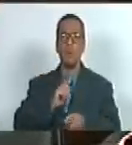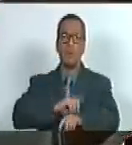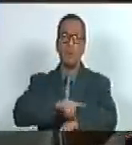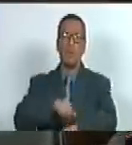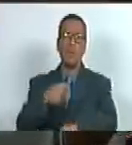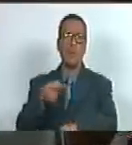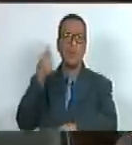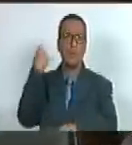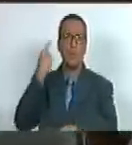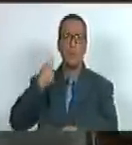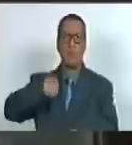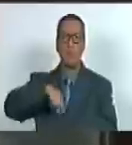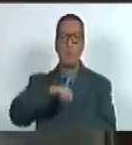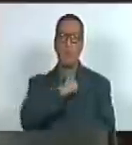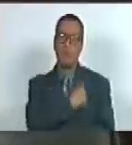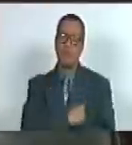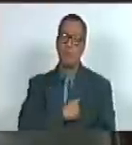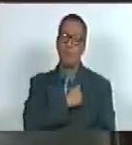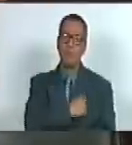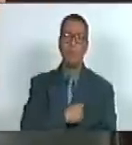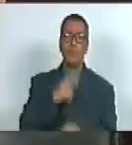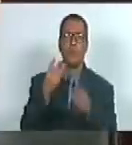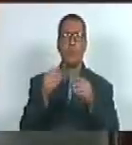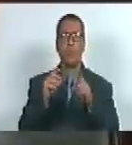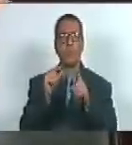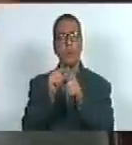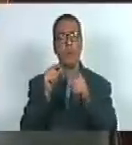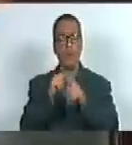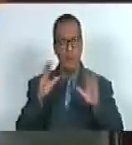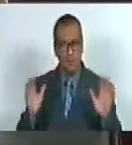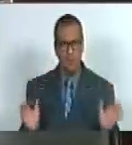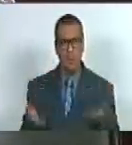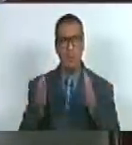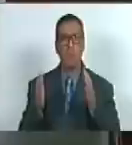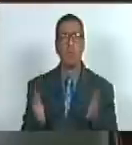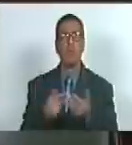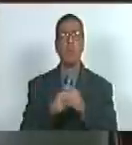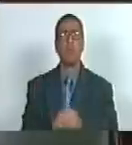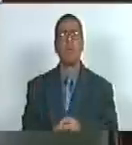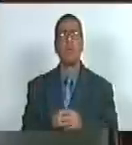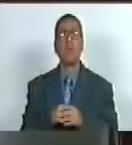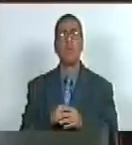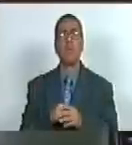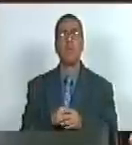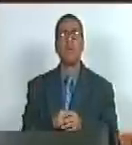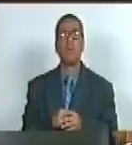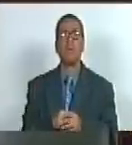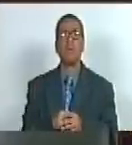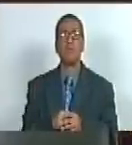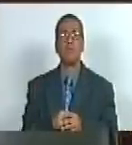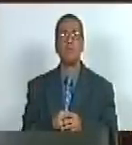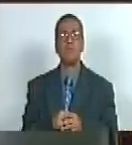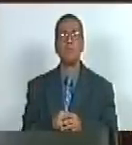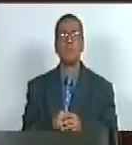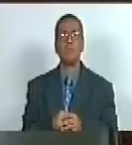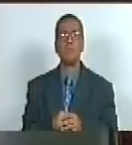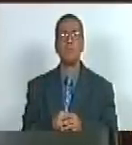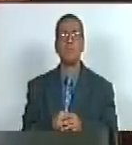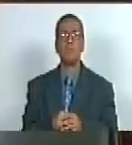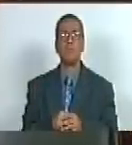atrás nuestras más sentidas condolencias nuestras palabras de aliento a la par que